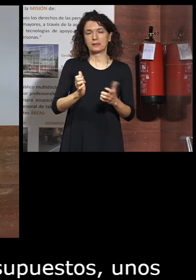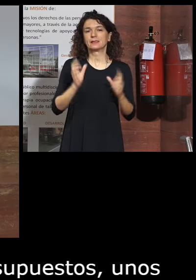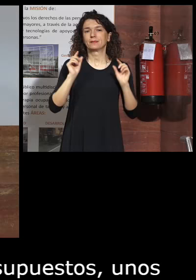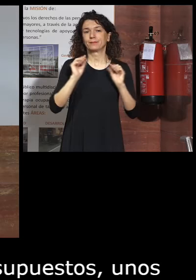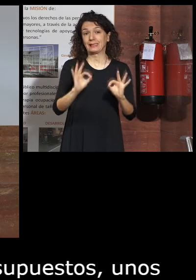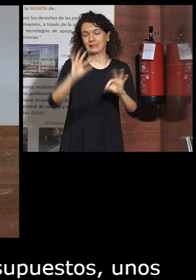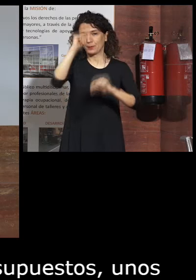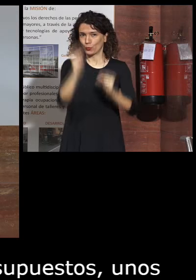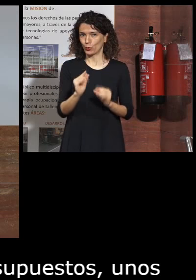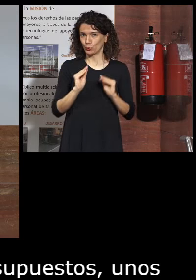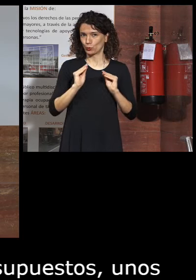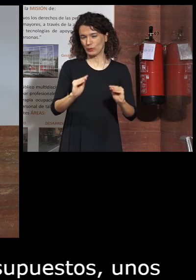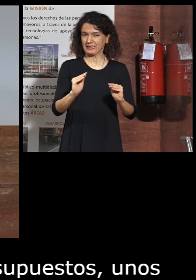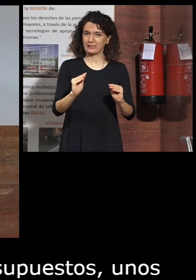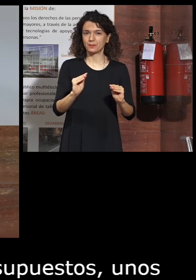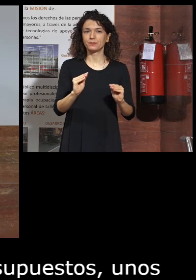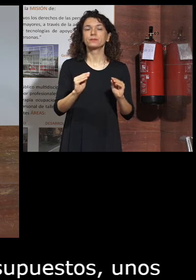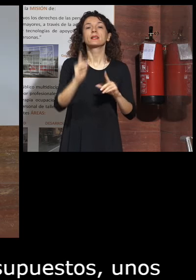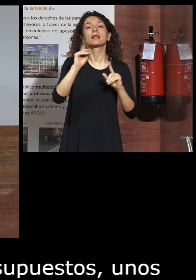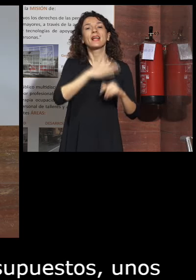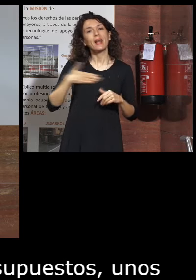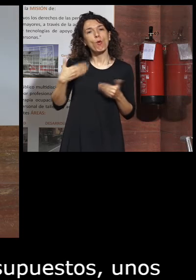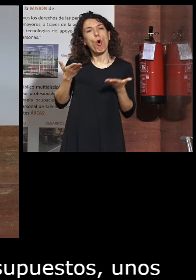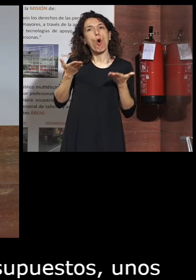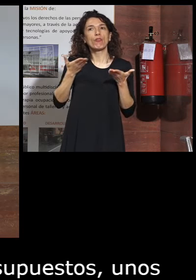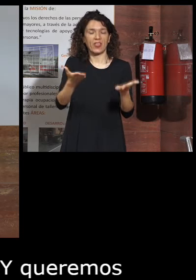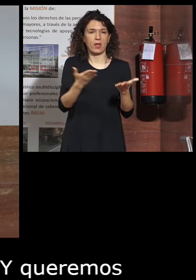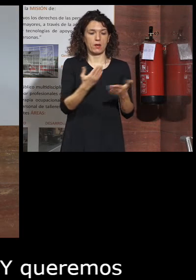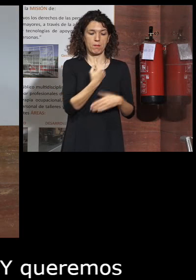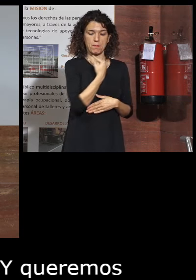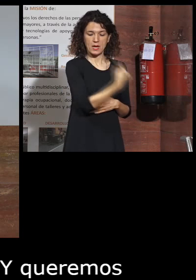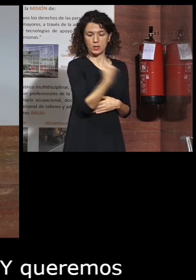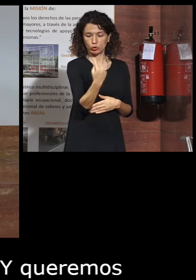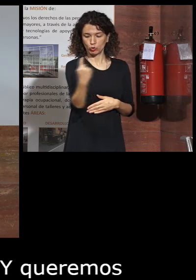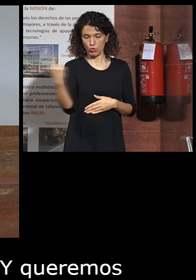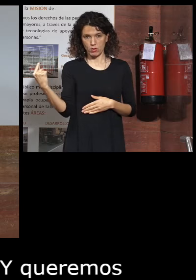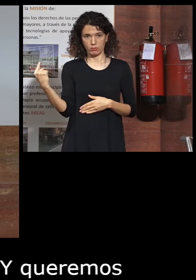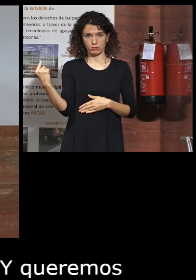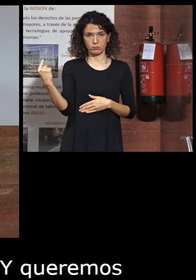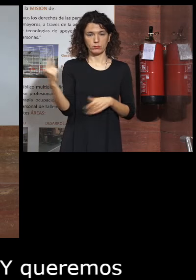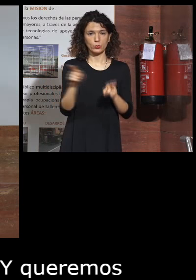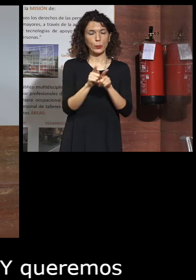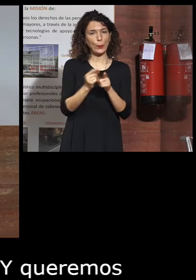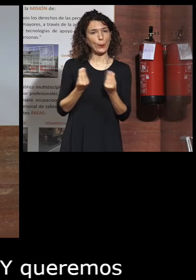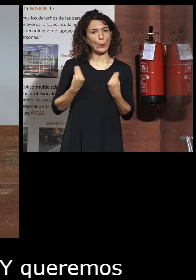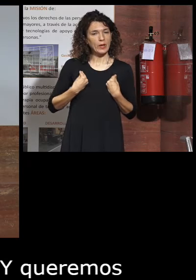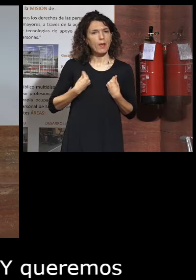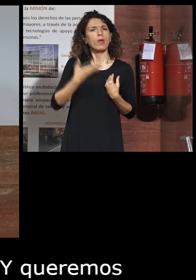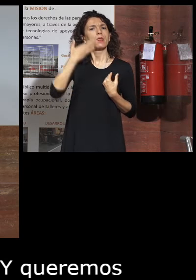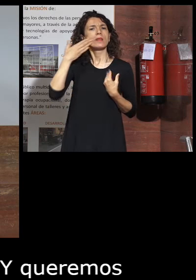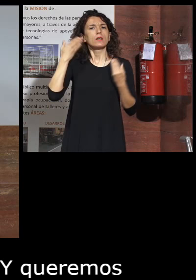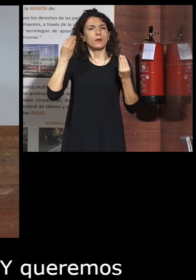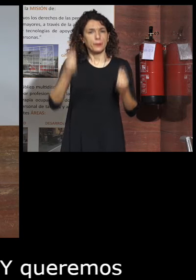queremos ofrecer a cada persona una vida digna